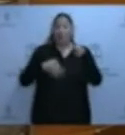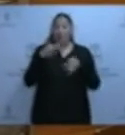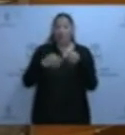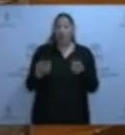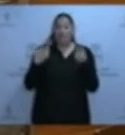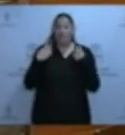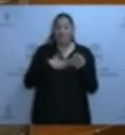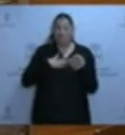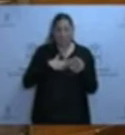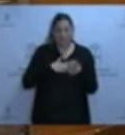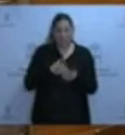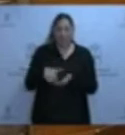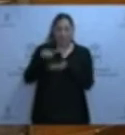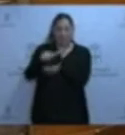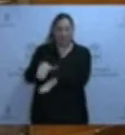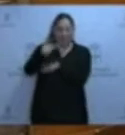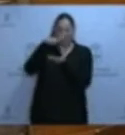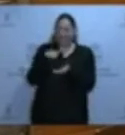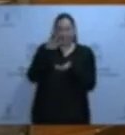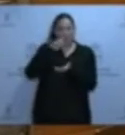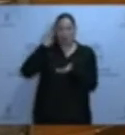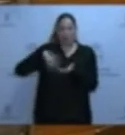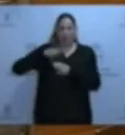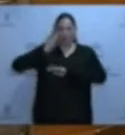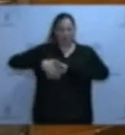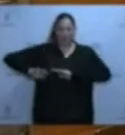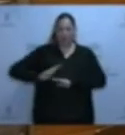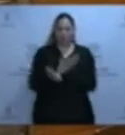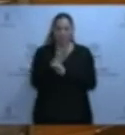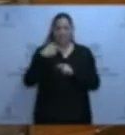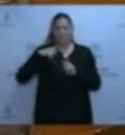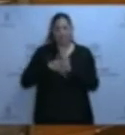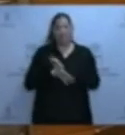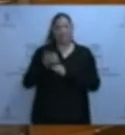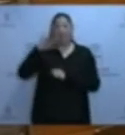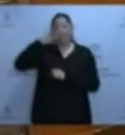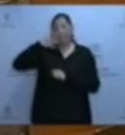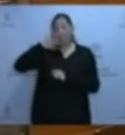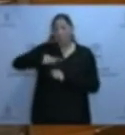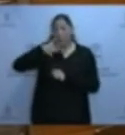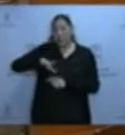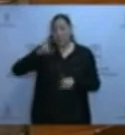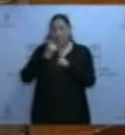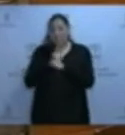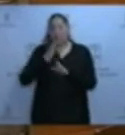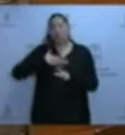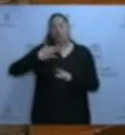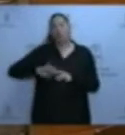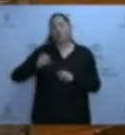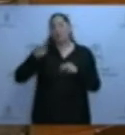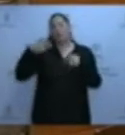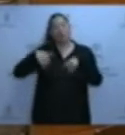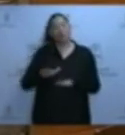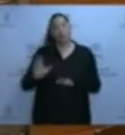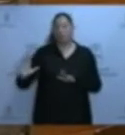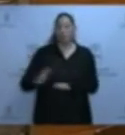la inclusión de ese informe al entregarse fuera de plazo. Este hecho incrementa los riesgos de prescripción de los delitos. Todavía no se ha explicado el motivo